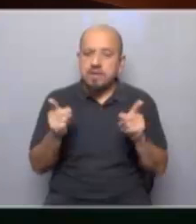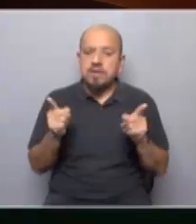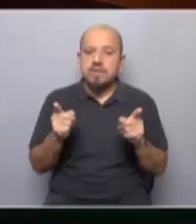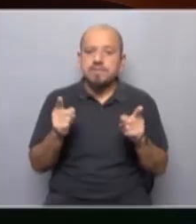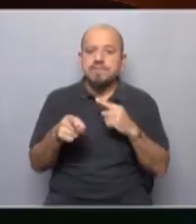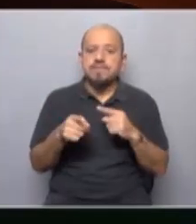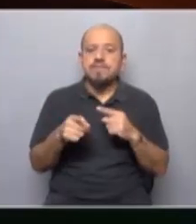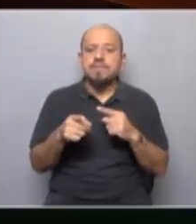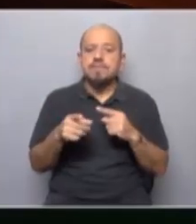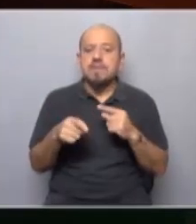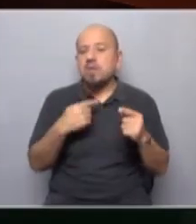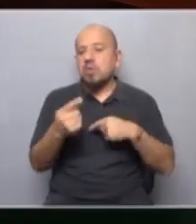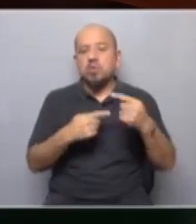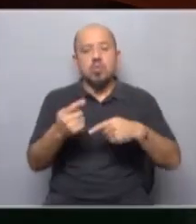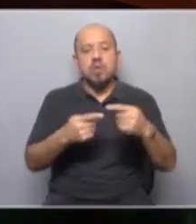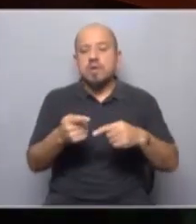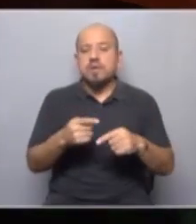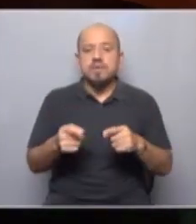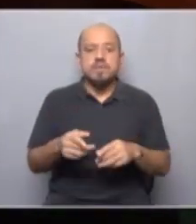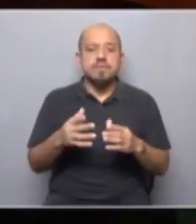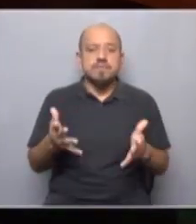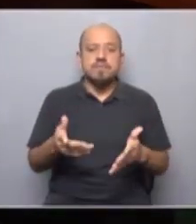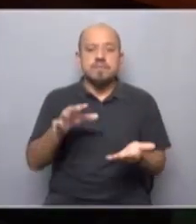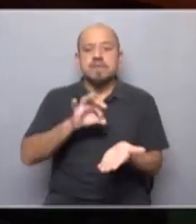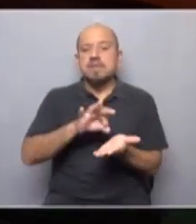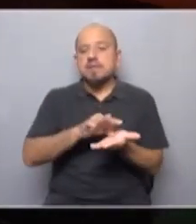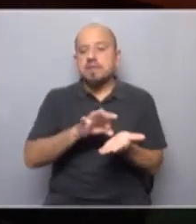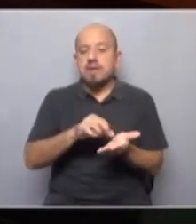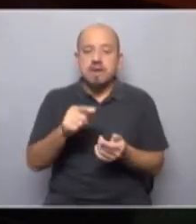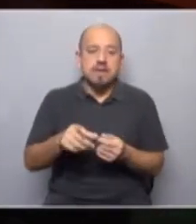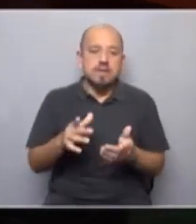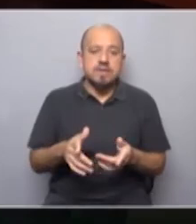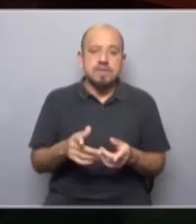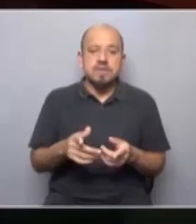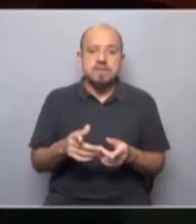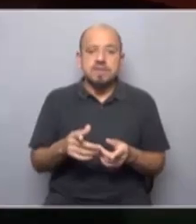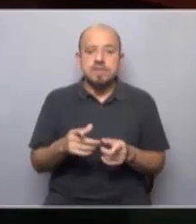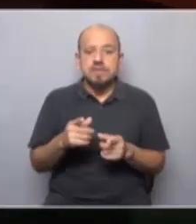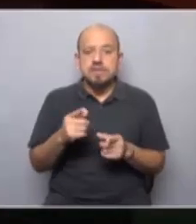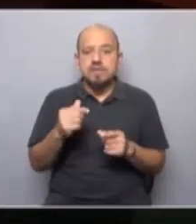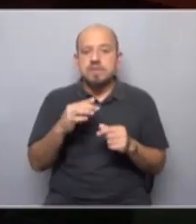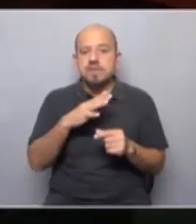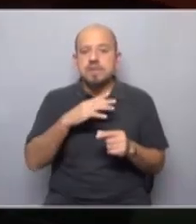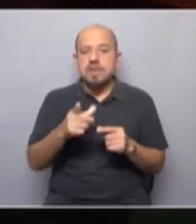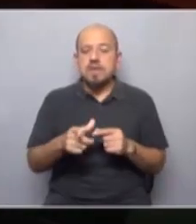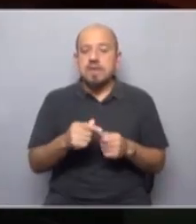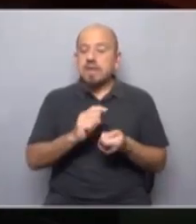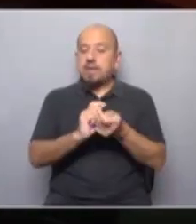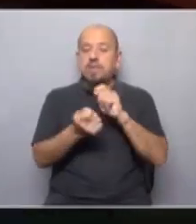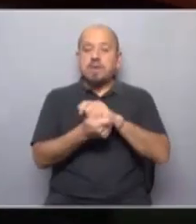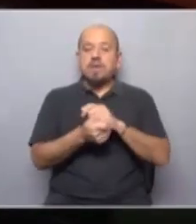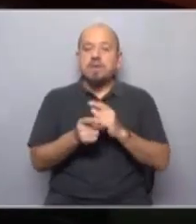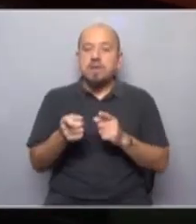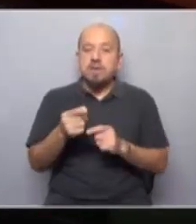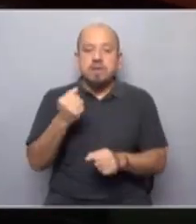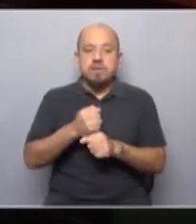decía Robinson va a seguir habiendo explotación porque de eso se trata al final este sistema entonces es clarísimo que hay que invertir esa lógica hay que asumir